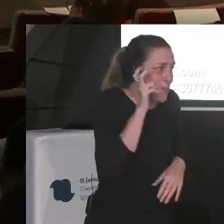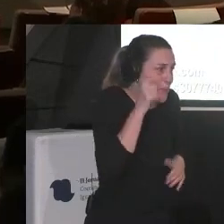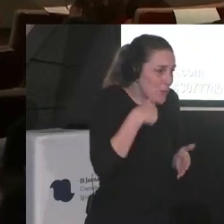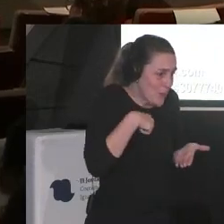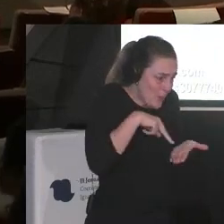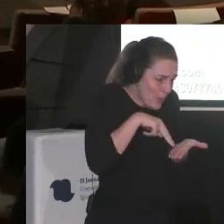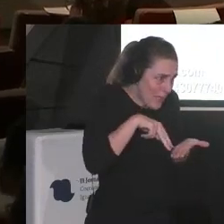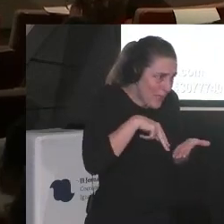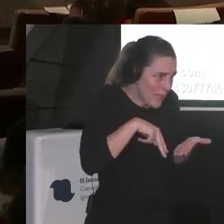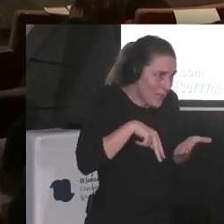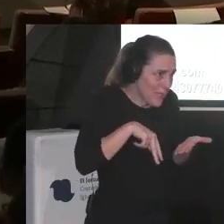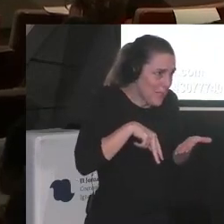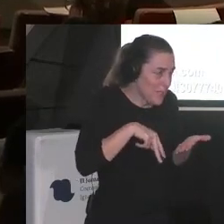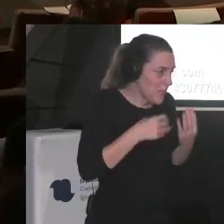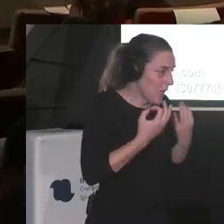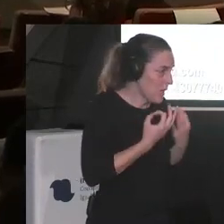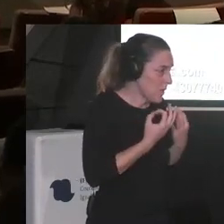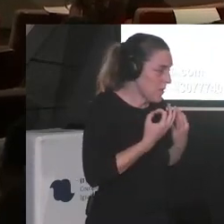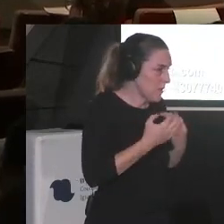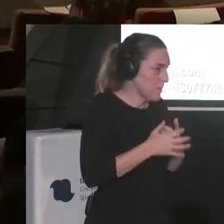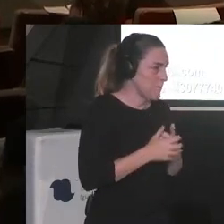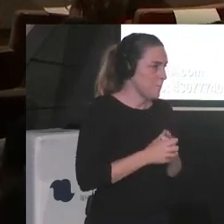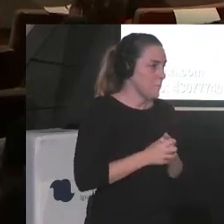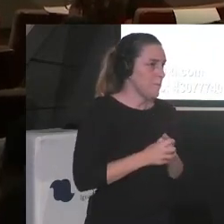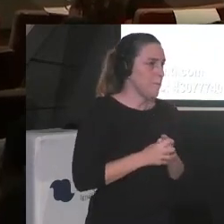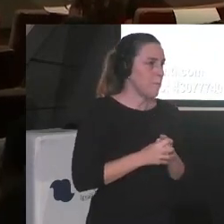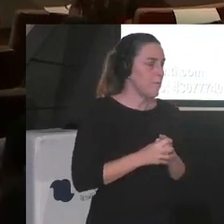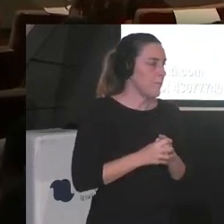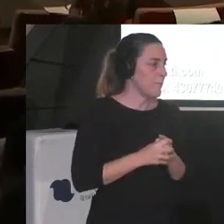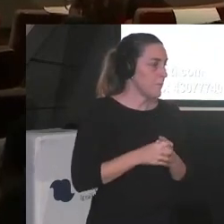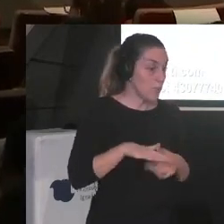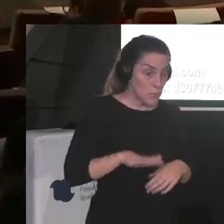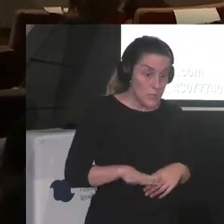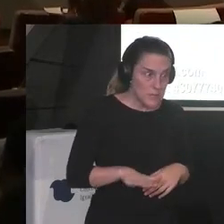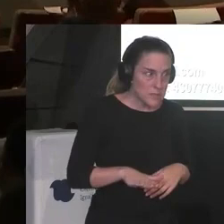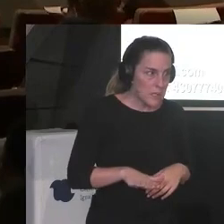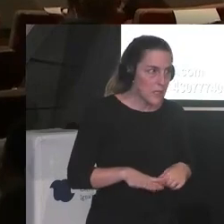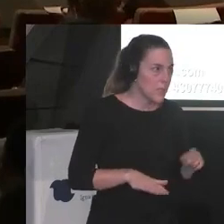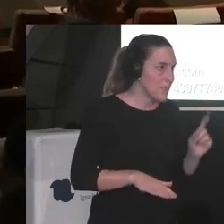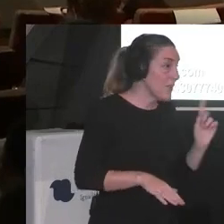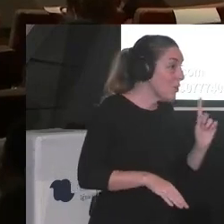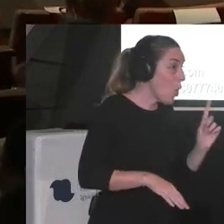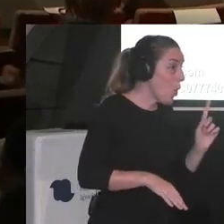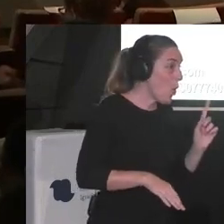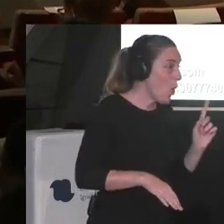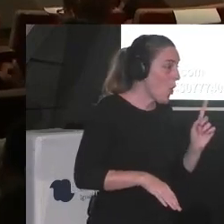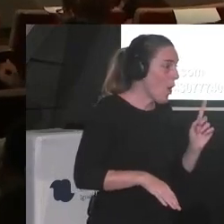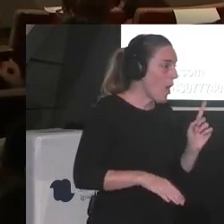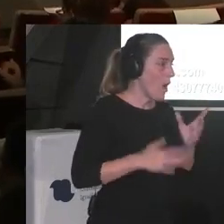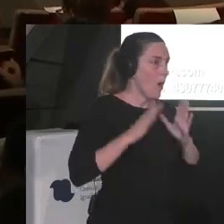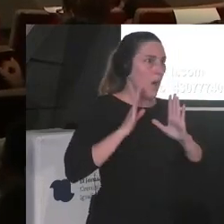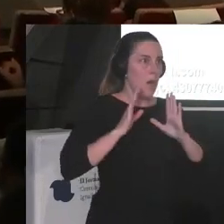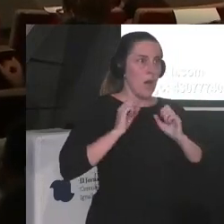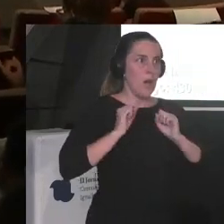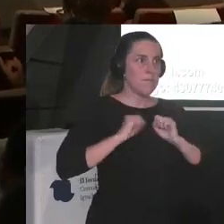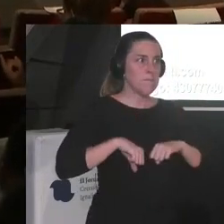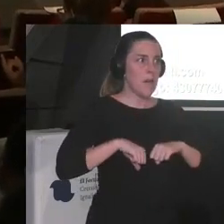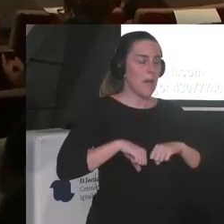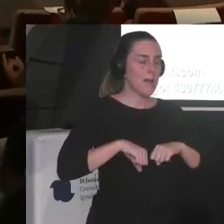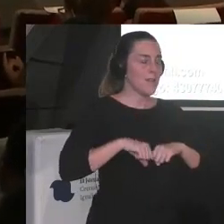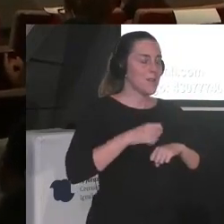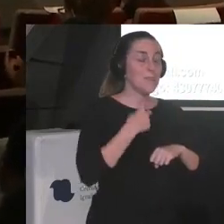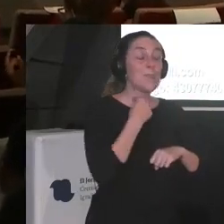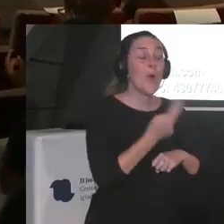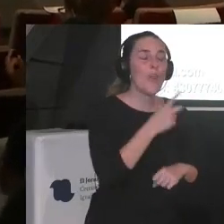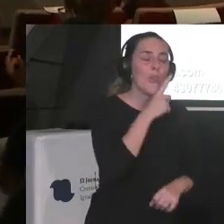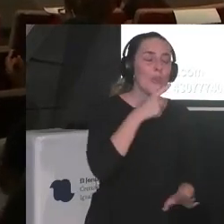eh ¿qué? hola ¿es una niña? no no no no solo es una voz dulce vale